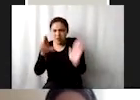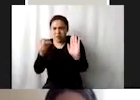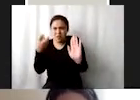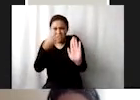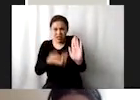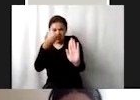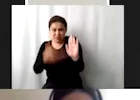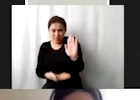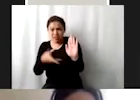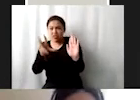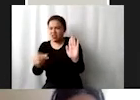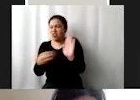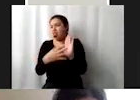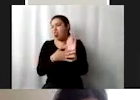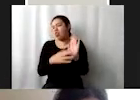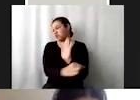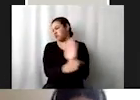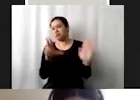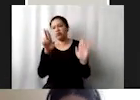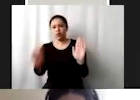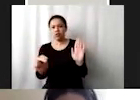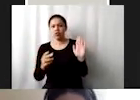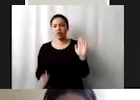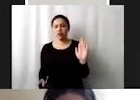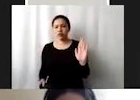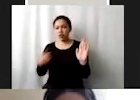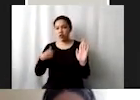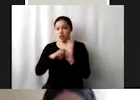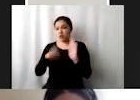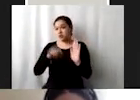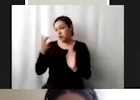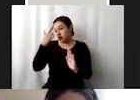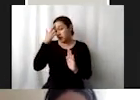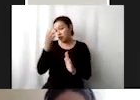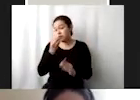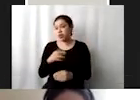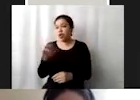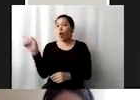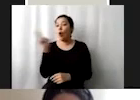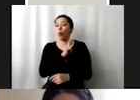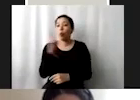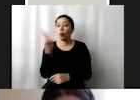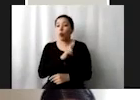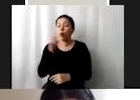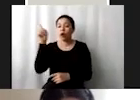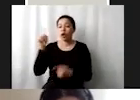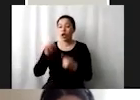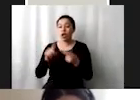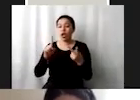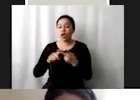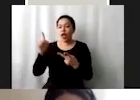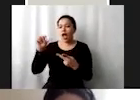esas metas plasmadas, el ejemplo que recuerdo muy bien es el de Rusia y el de Arabia Saudita